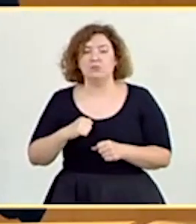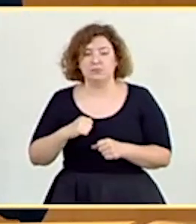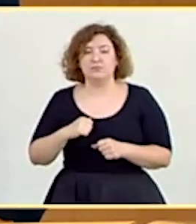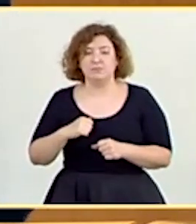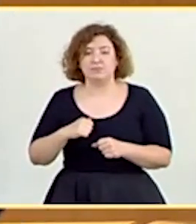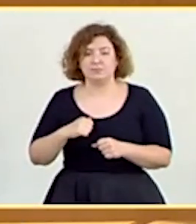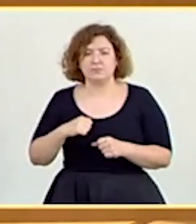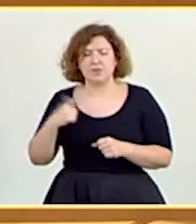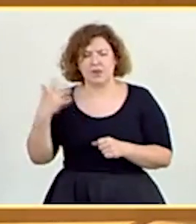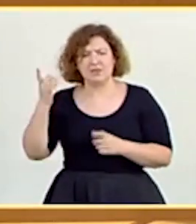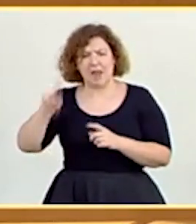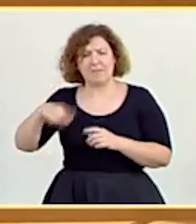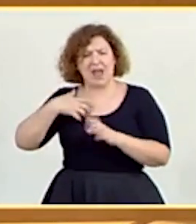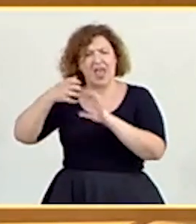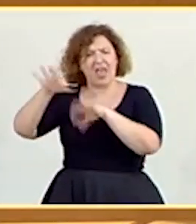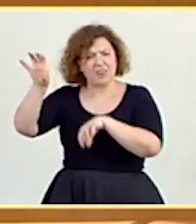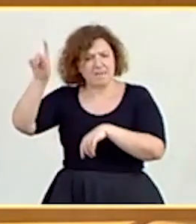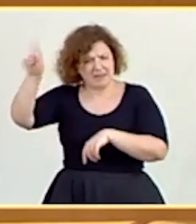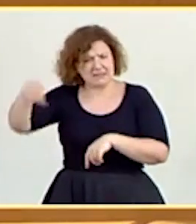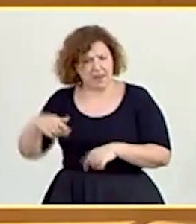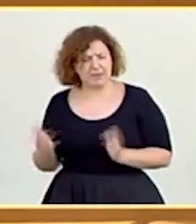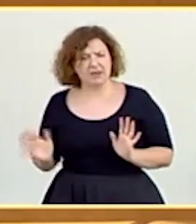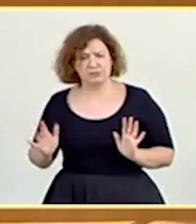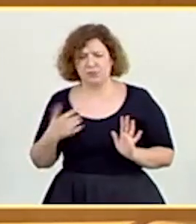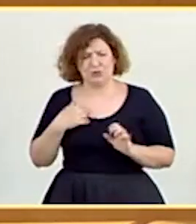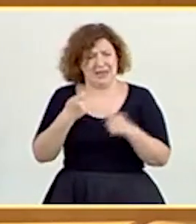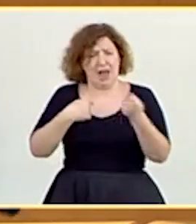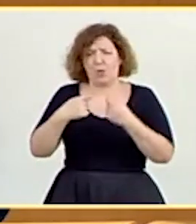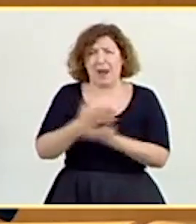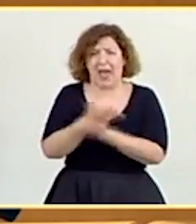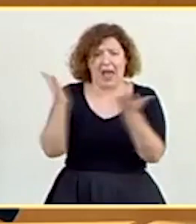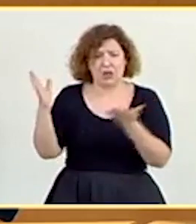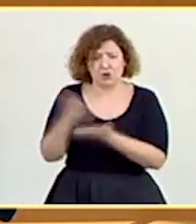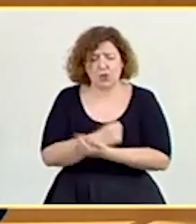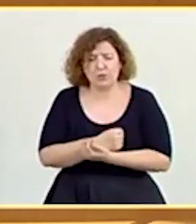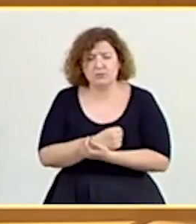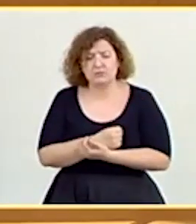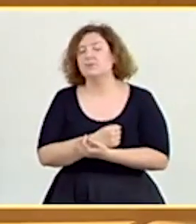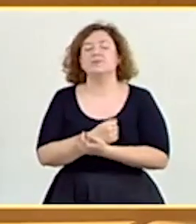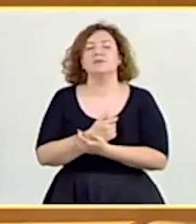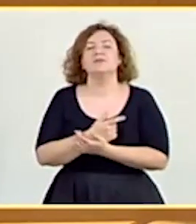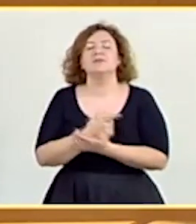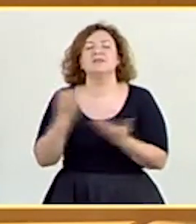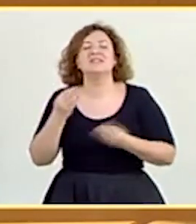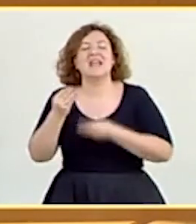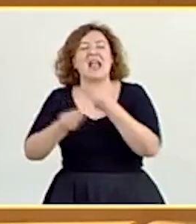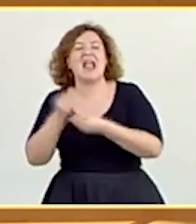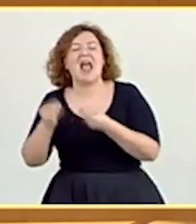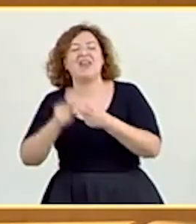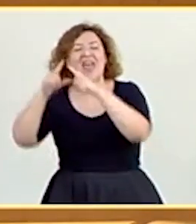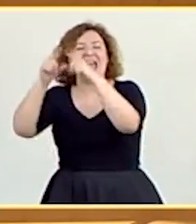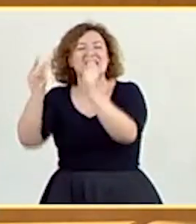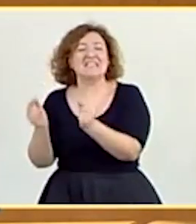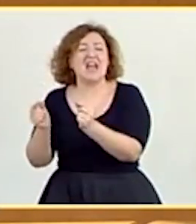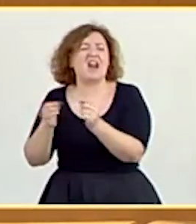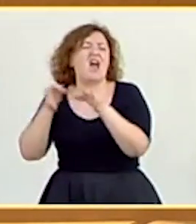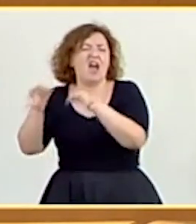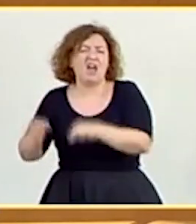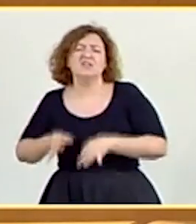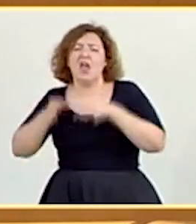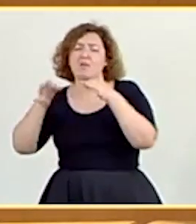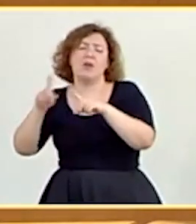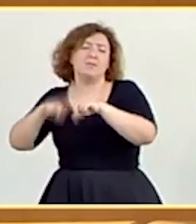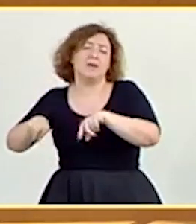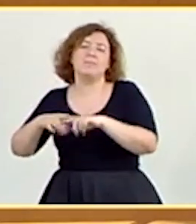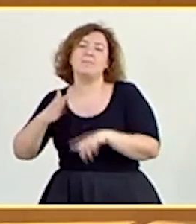los independentistas porque nosotros negociamos para todo el mundo. Bueno, pues mientras nosotros hacíamos eso, ¿qué hacía Esquerra Republicana? Pues lo de siempre, pedir